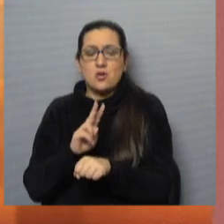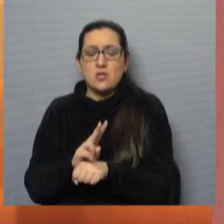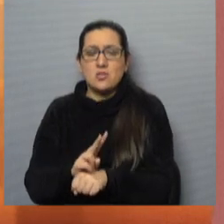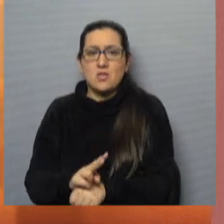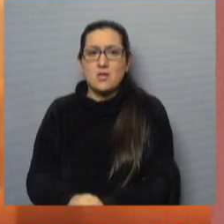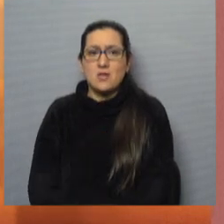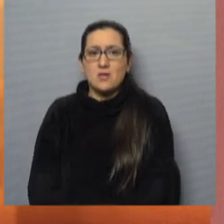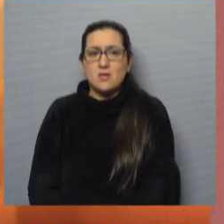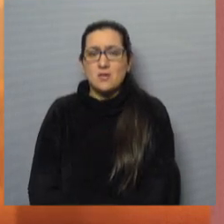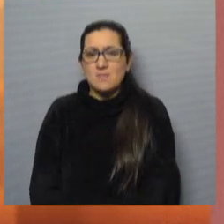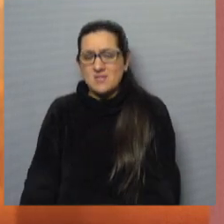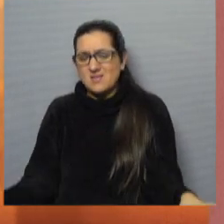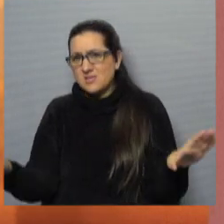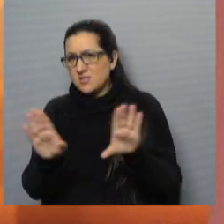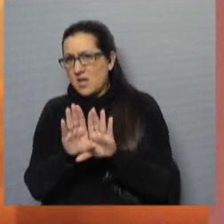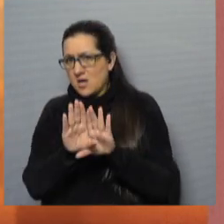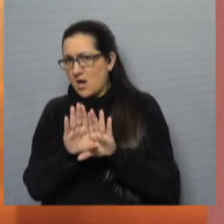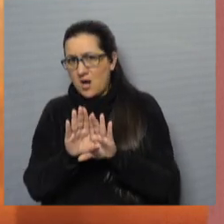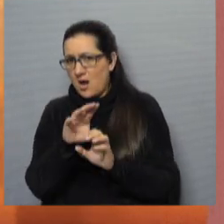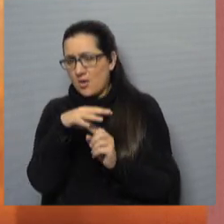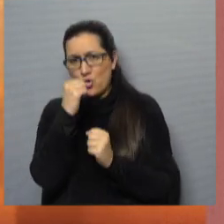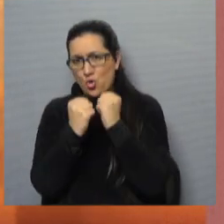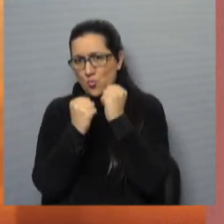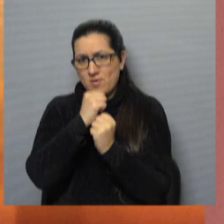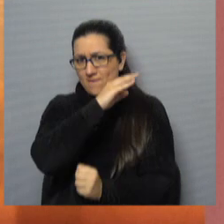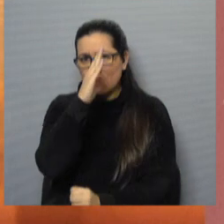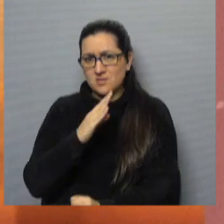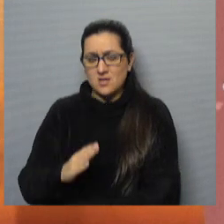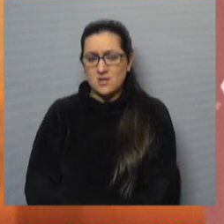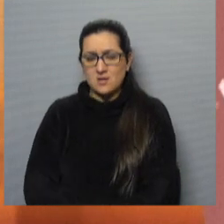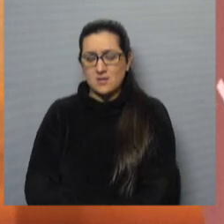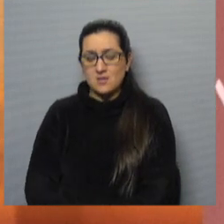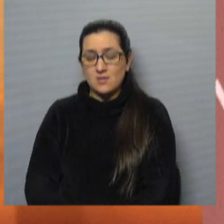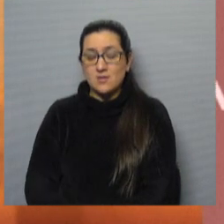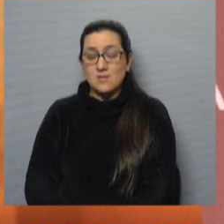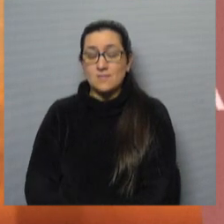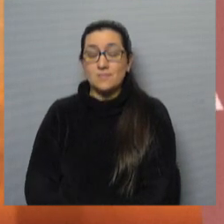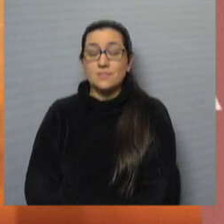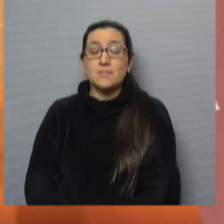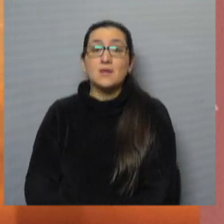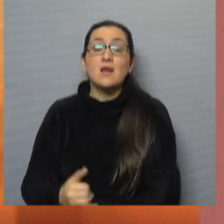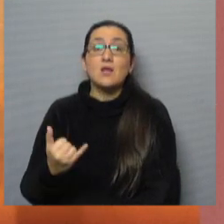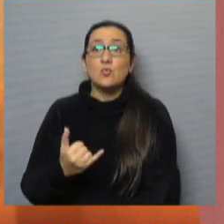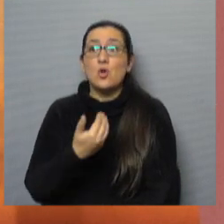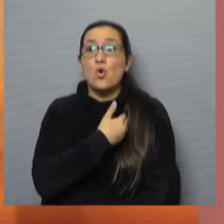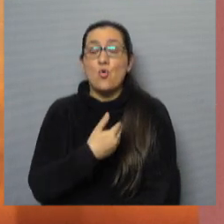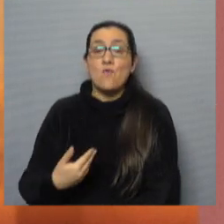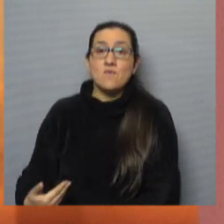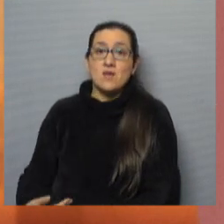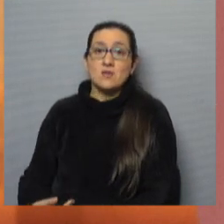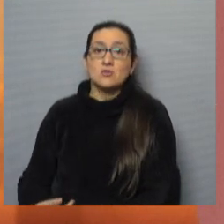cerrar la economía brasileña que la que tuvieron los gobiernos